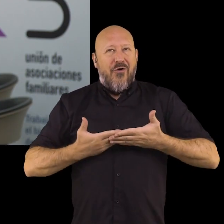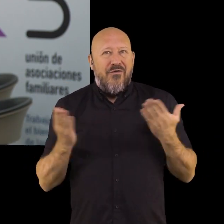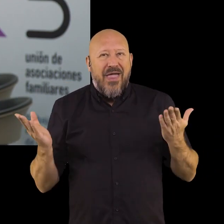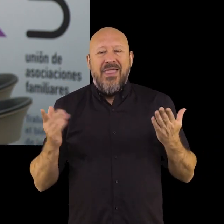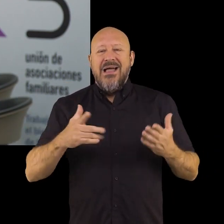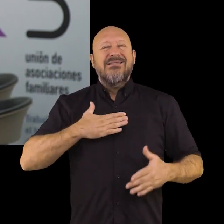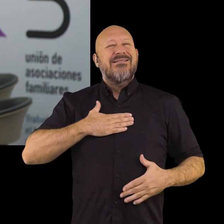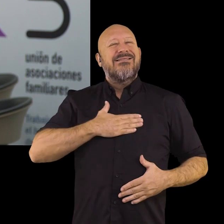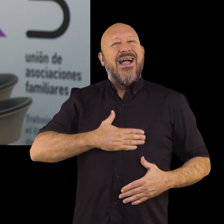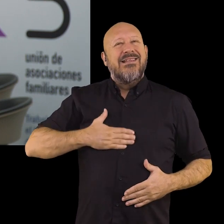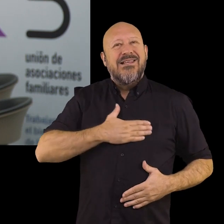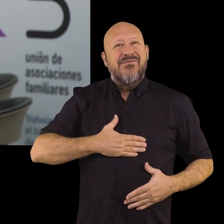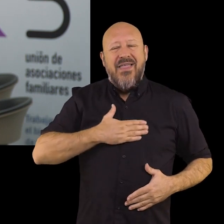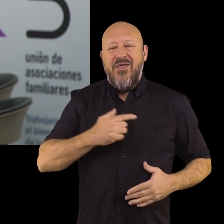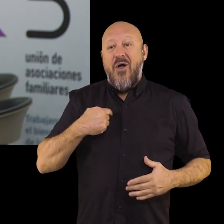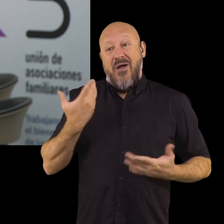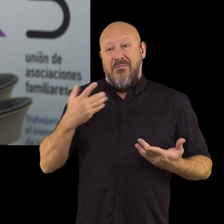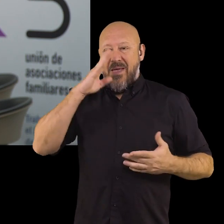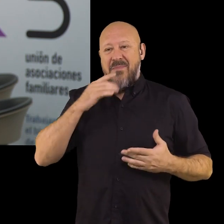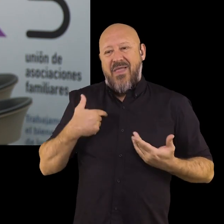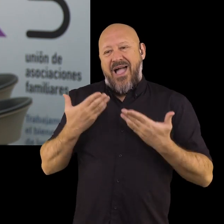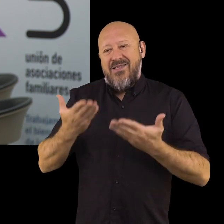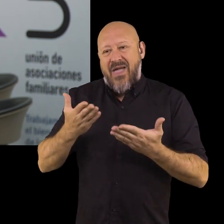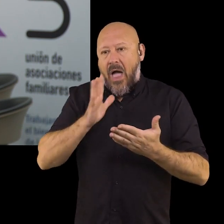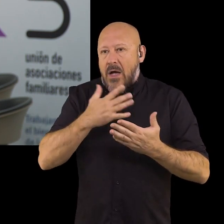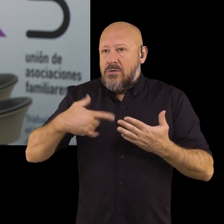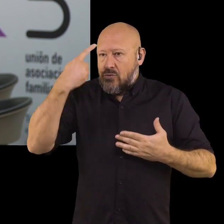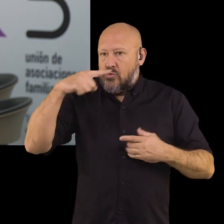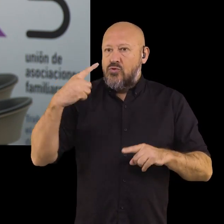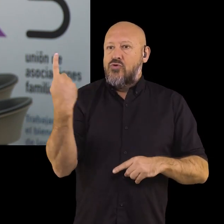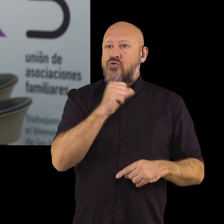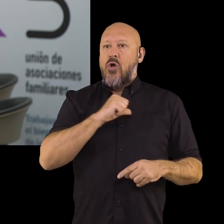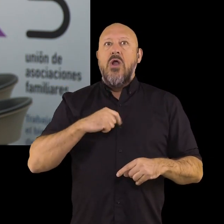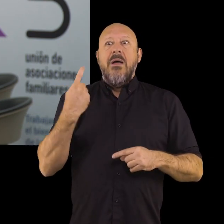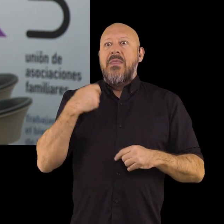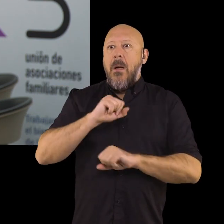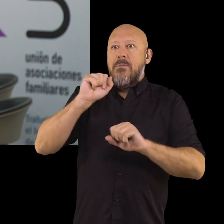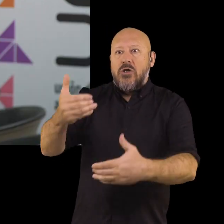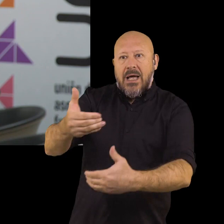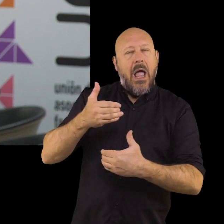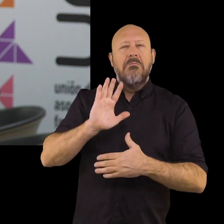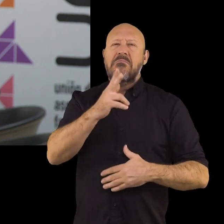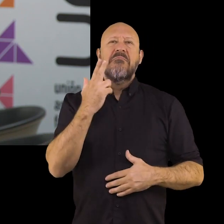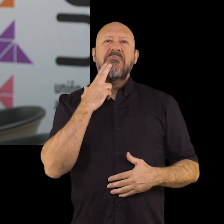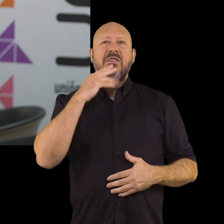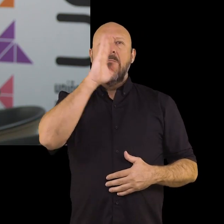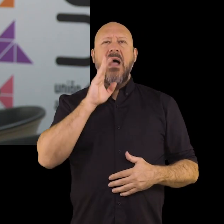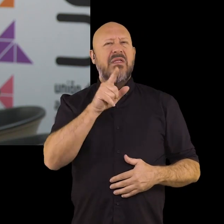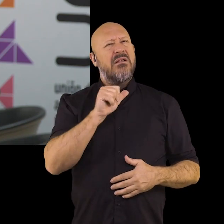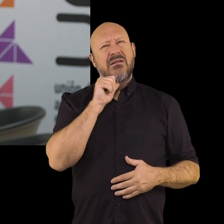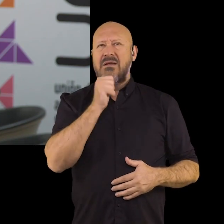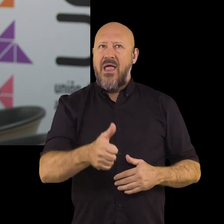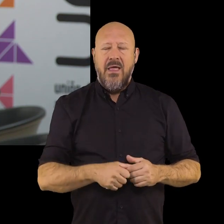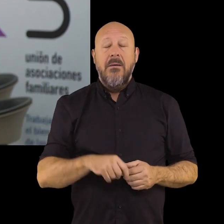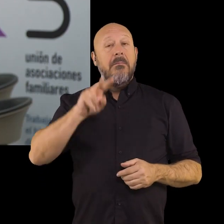confianza, de esa satisfacción de ser necesario y de esa capacidad de protegerles. No hemos de tener miedo como